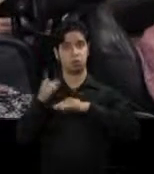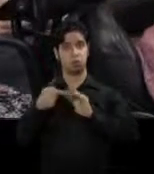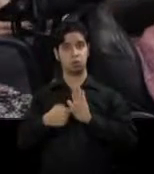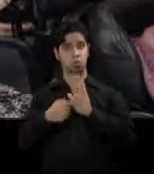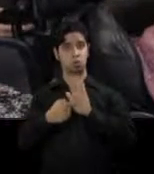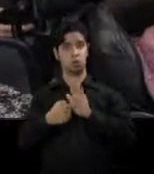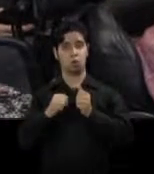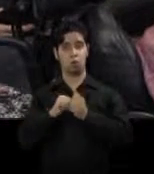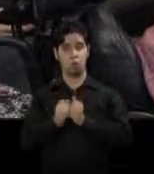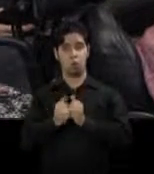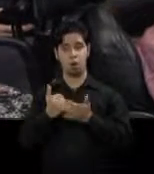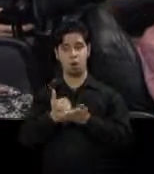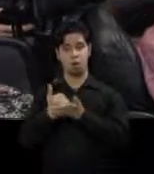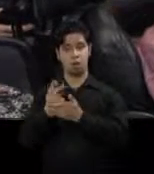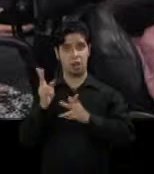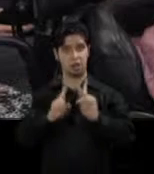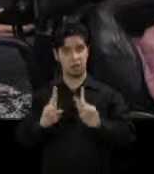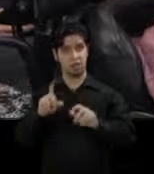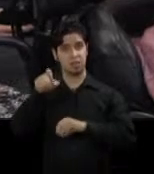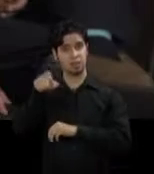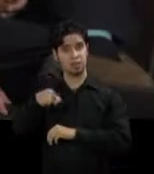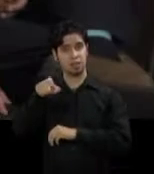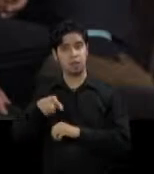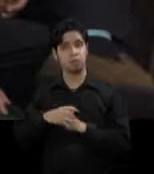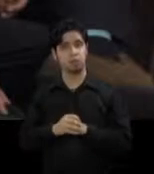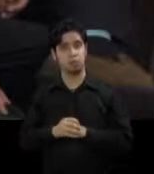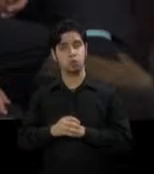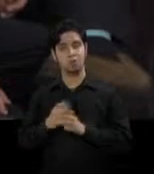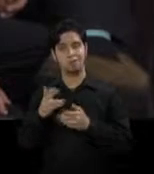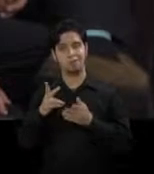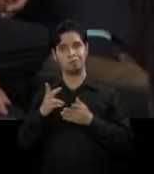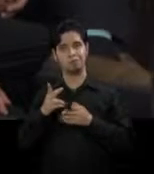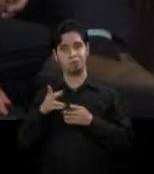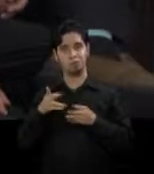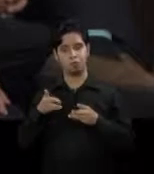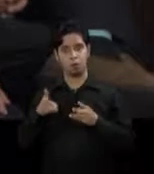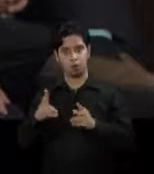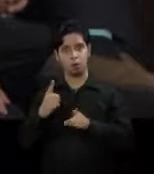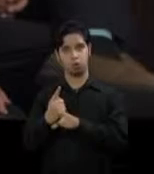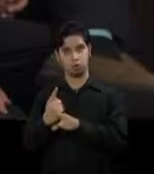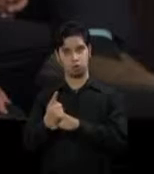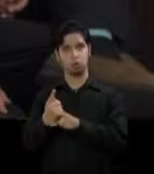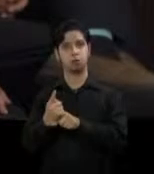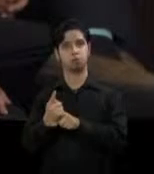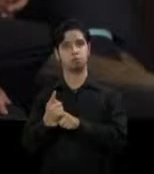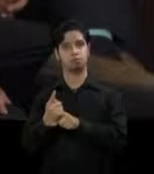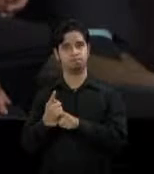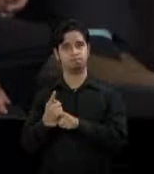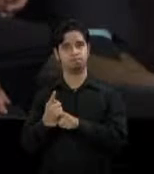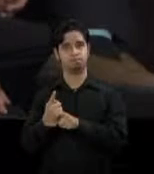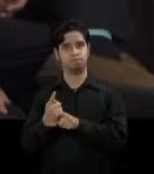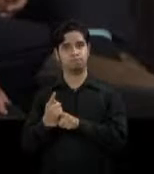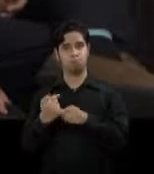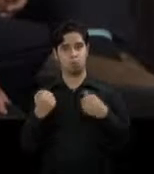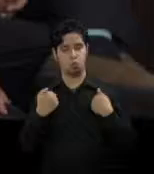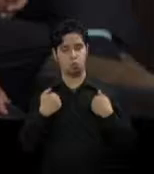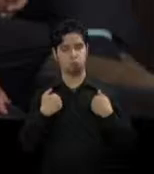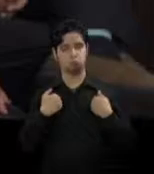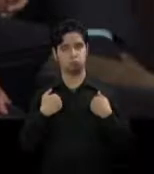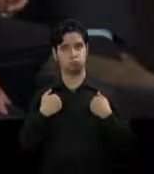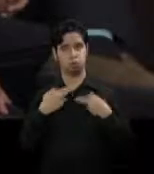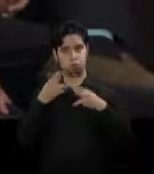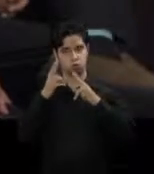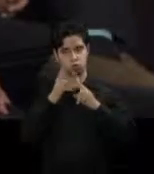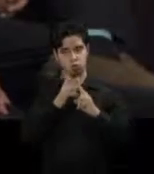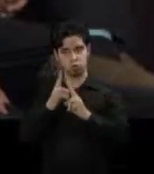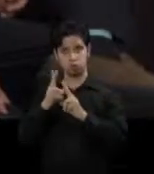a los más necesitados, pero de una manera adecuada, de una manera efectiva, rindiendo cuenta. Y tuvimos el privilegio de participar y compartir